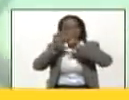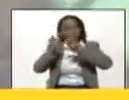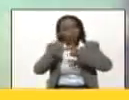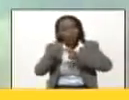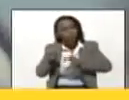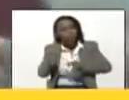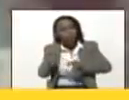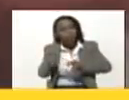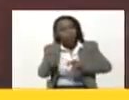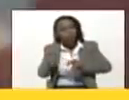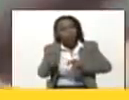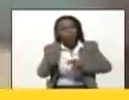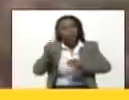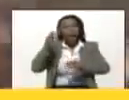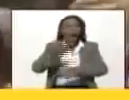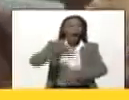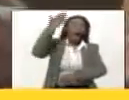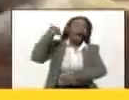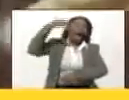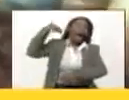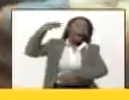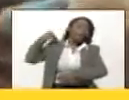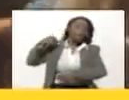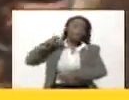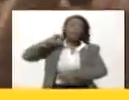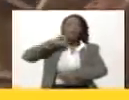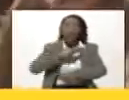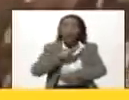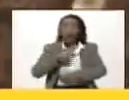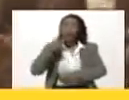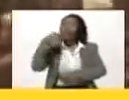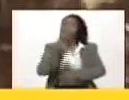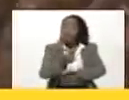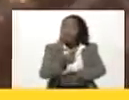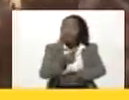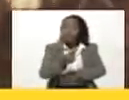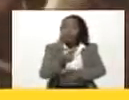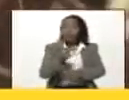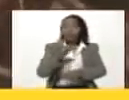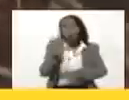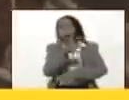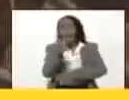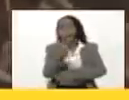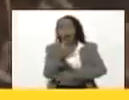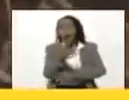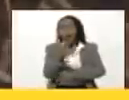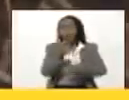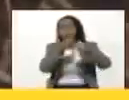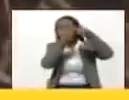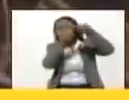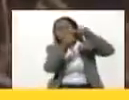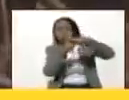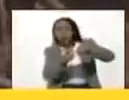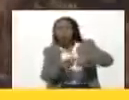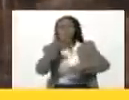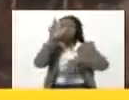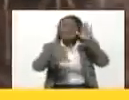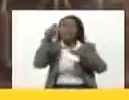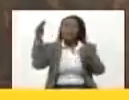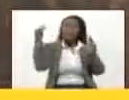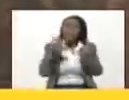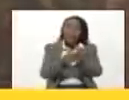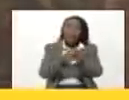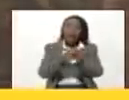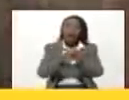antropológicas dicen que puede calcularse entre 13.000 a